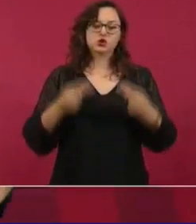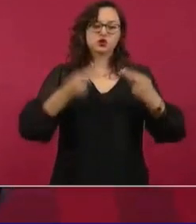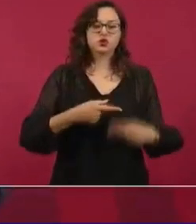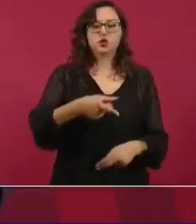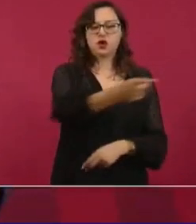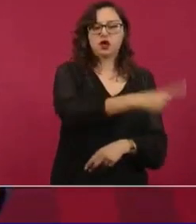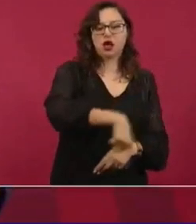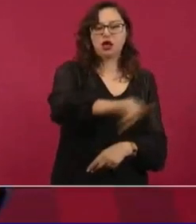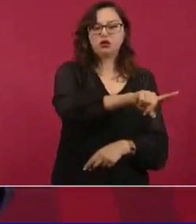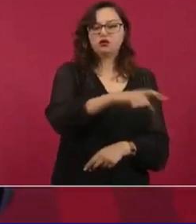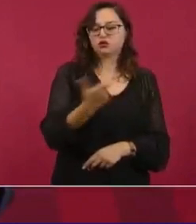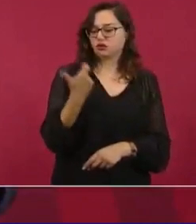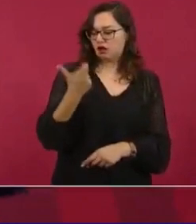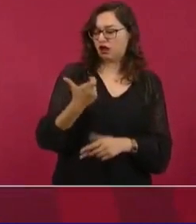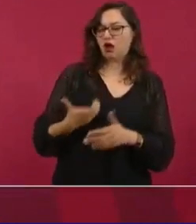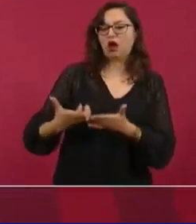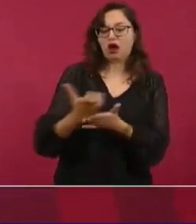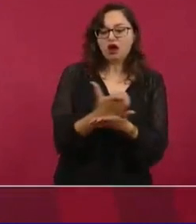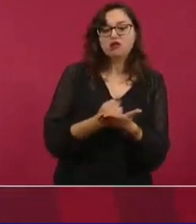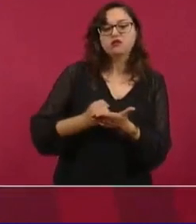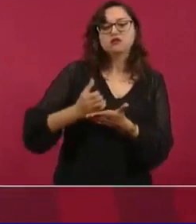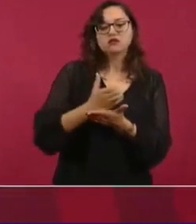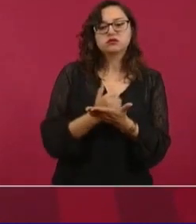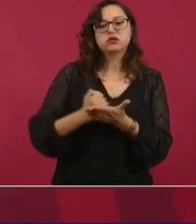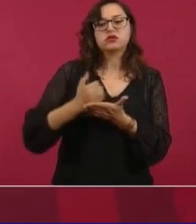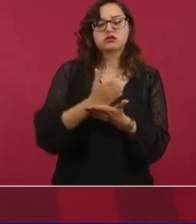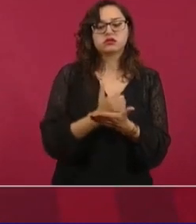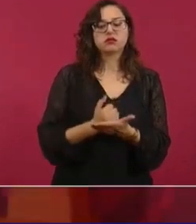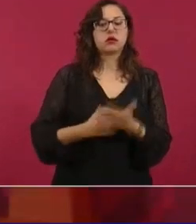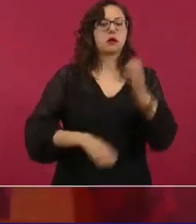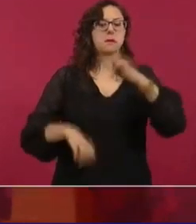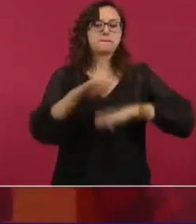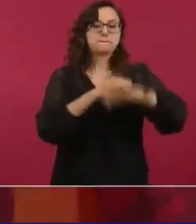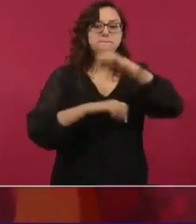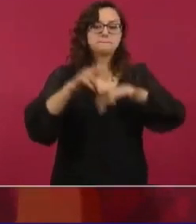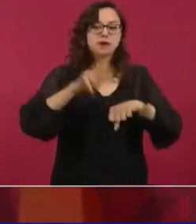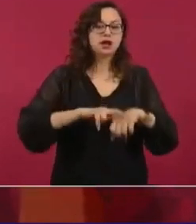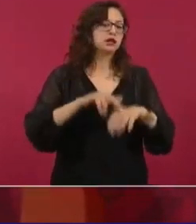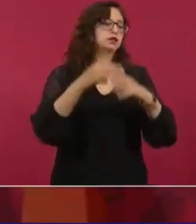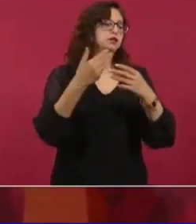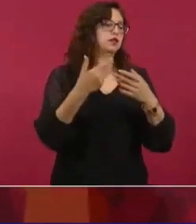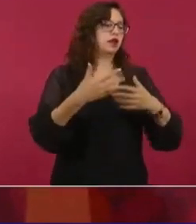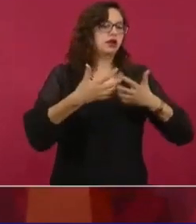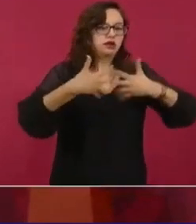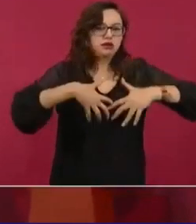de empresas, de corporaciones, de bancos.